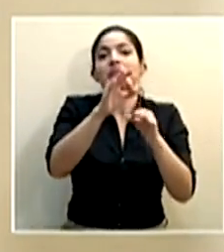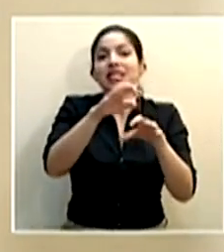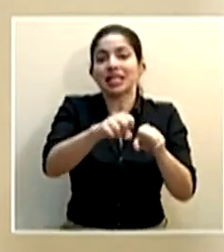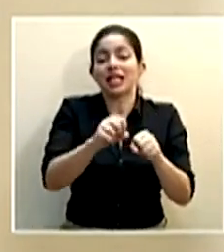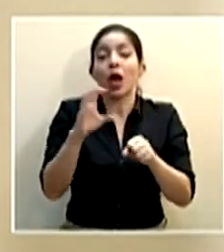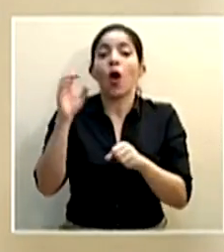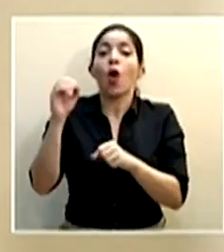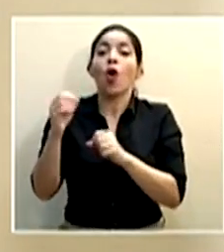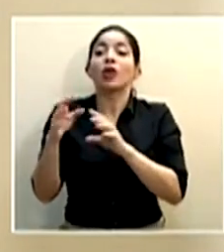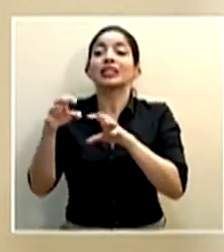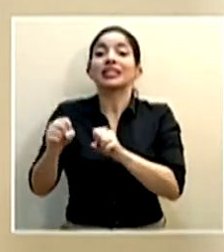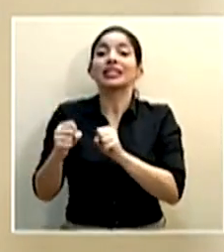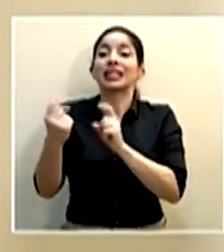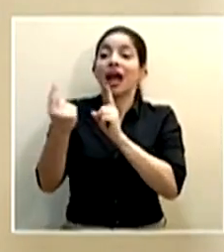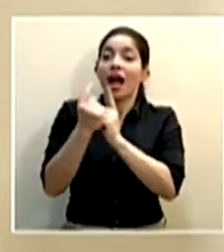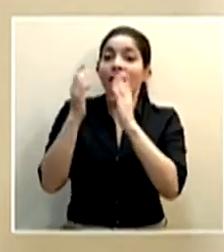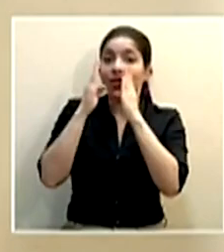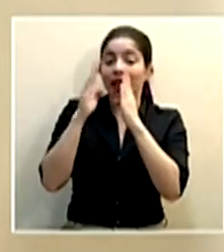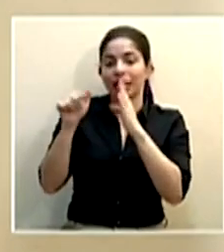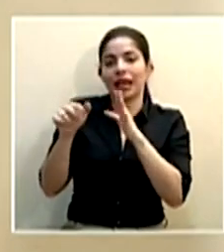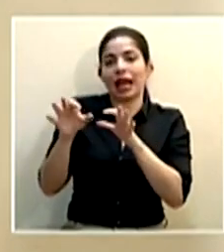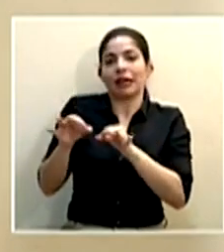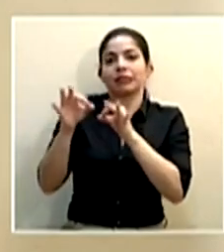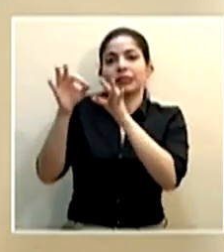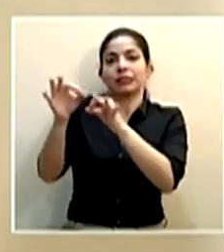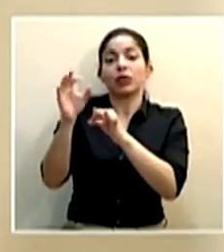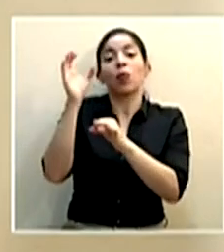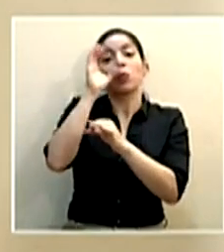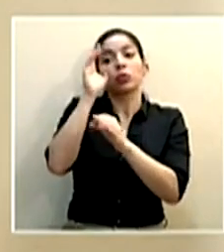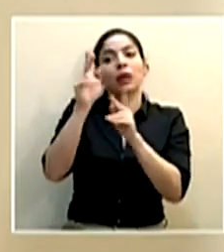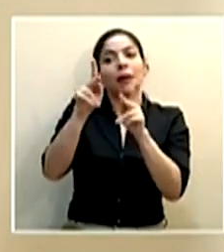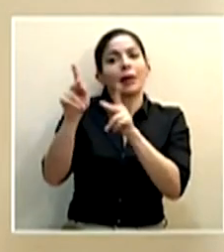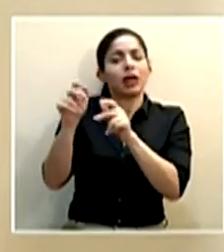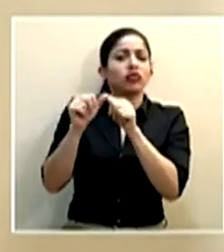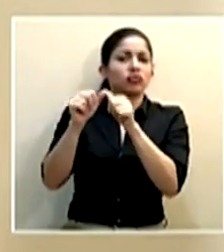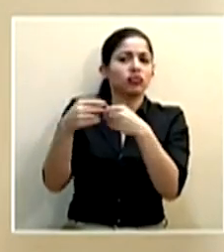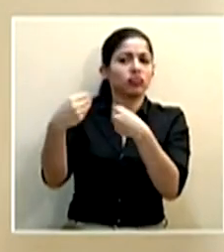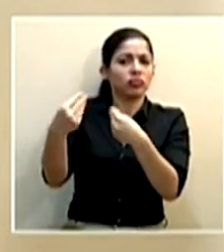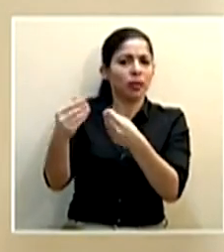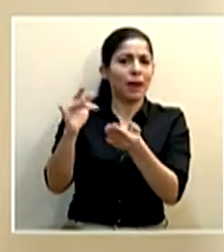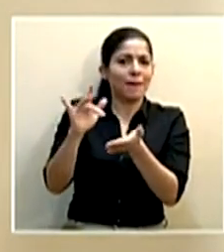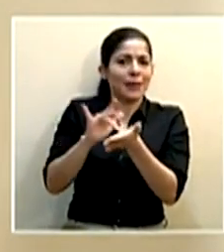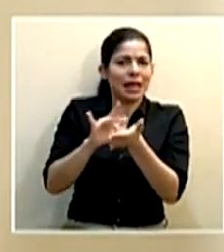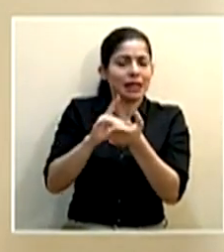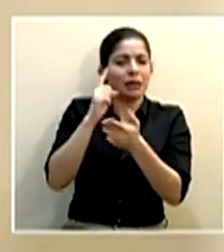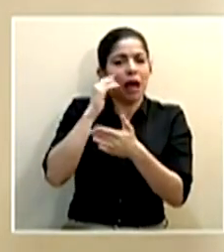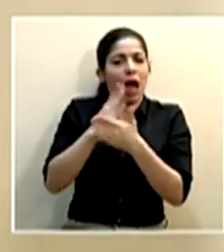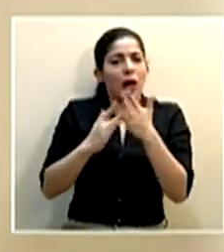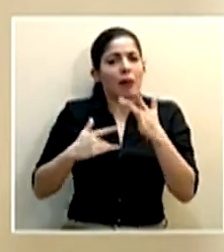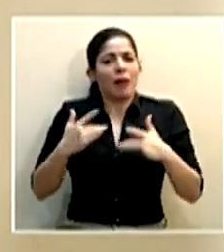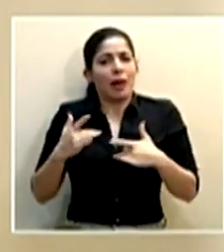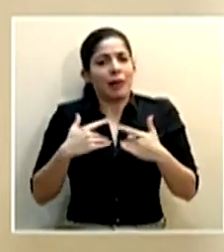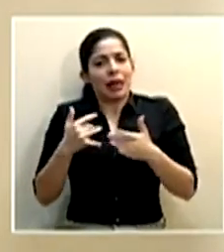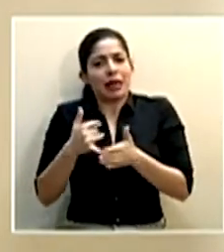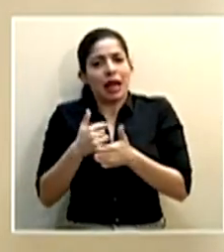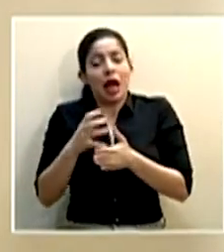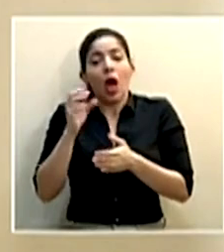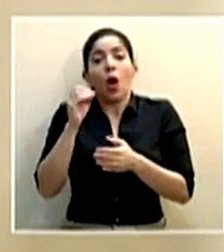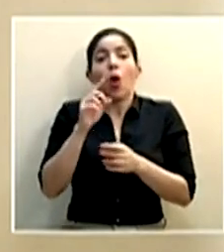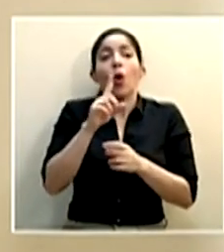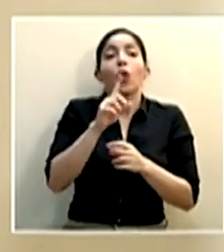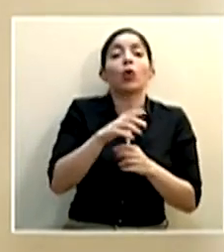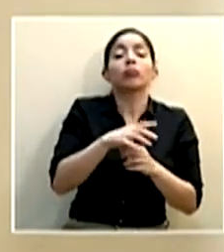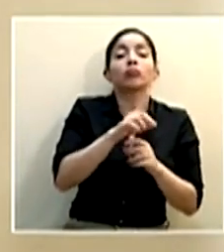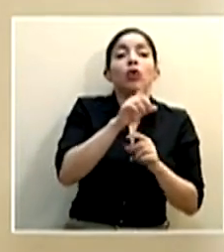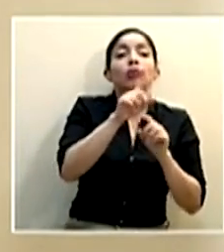ejemplo, la consulta externa, siempre garantizando que las personas tengan acceso a los medicamentos para padecimientos crónicos o bien para consultas agudas